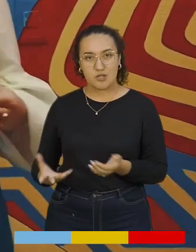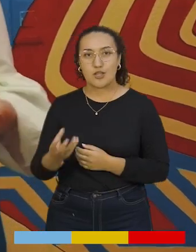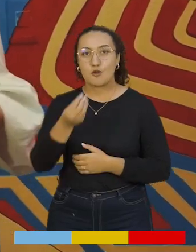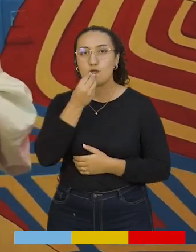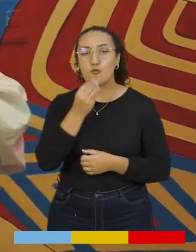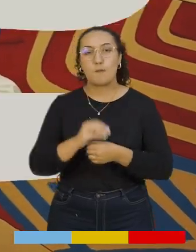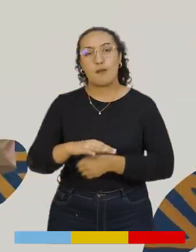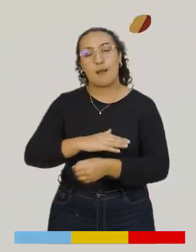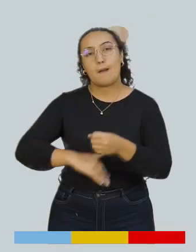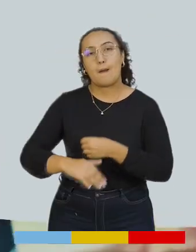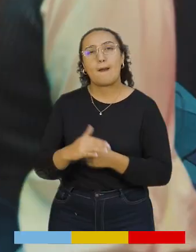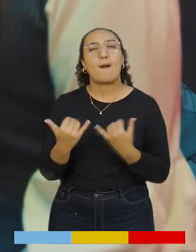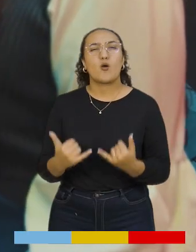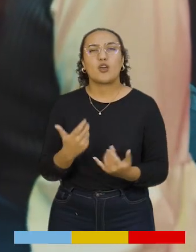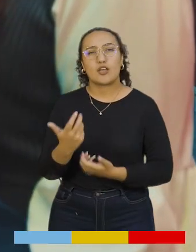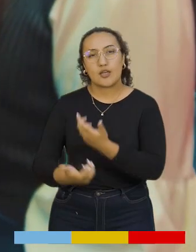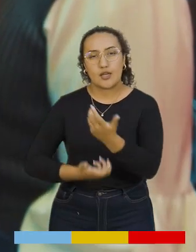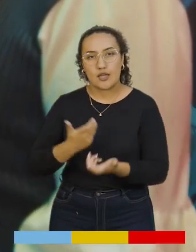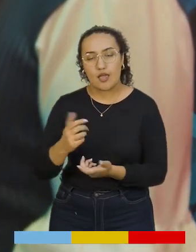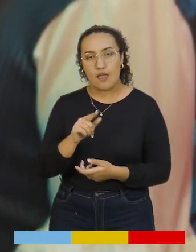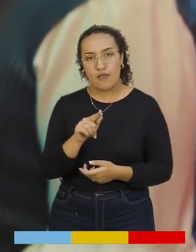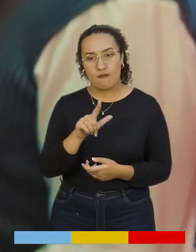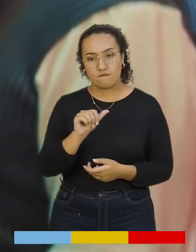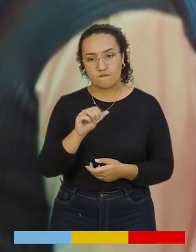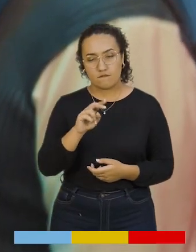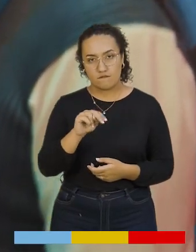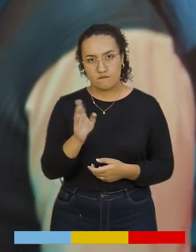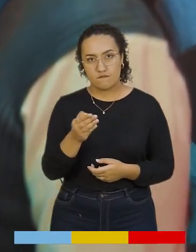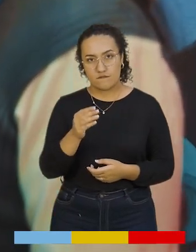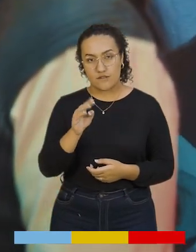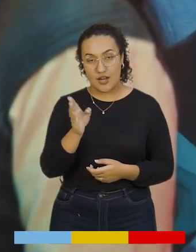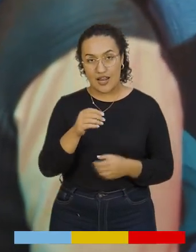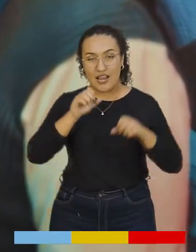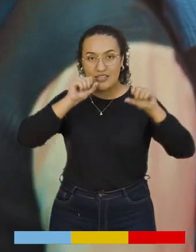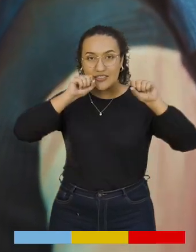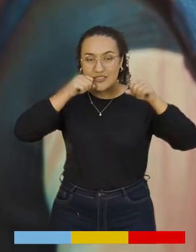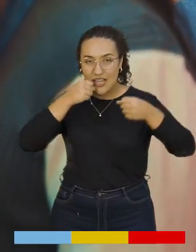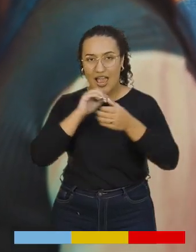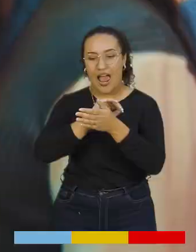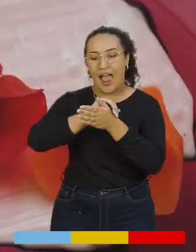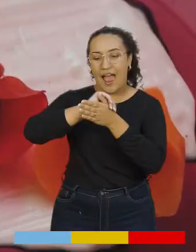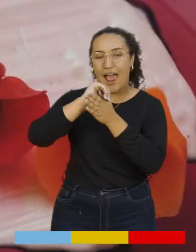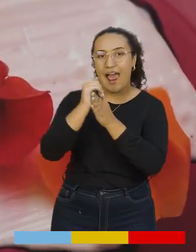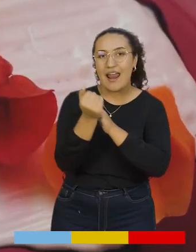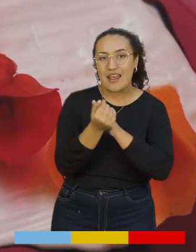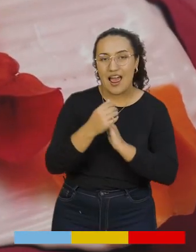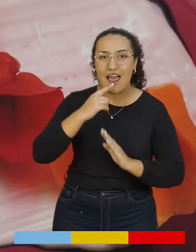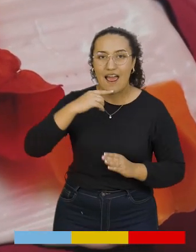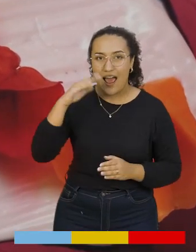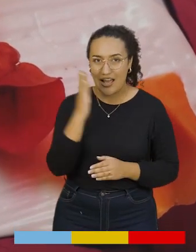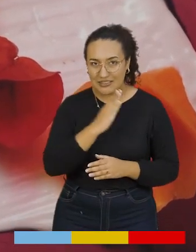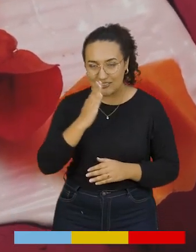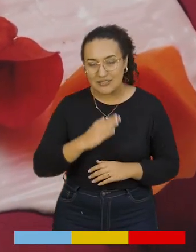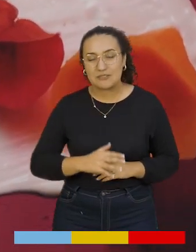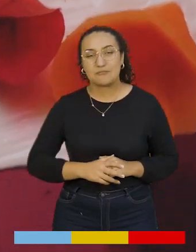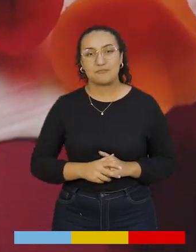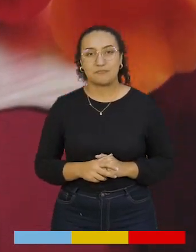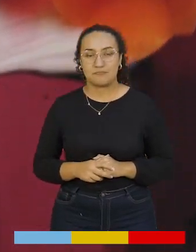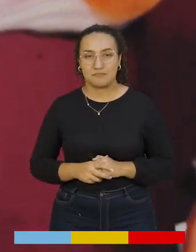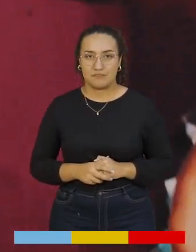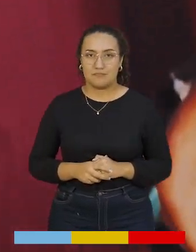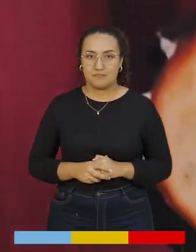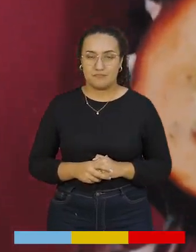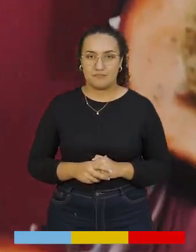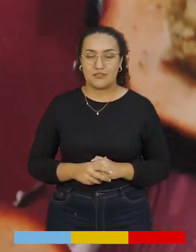Sabores de Cundinamarca. Entonces hoy vamos a elaborar un flan picante de maíz, una arepa de maíz de choclo